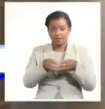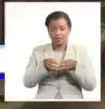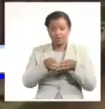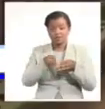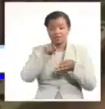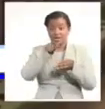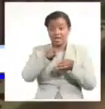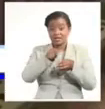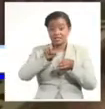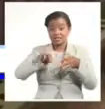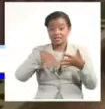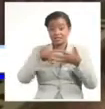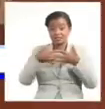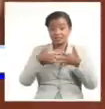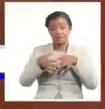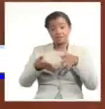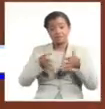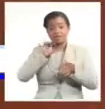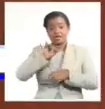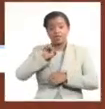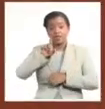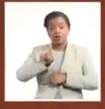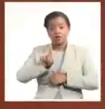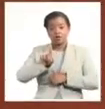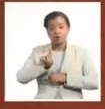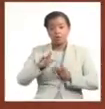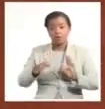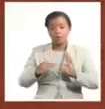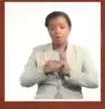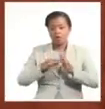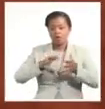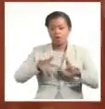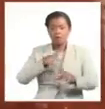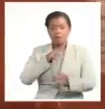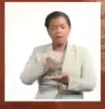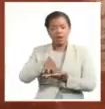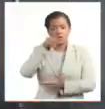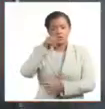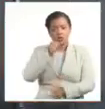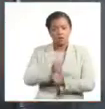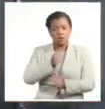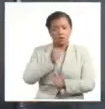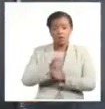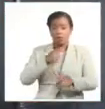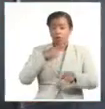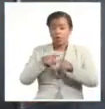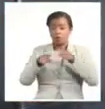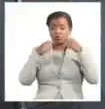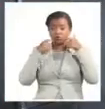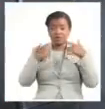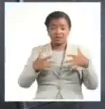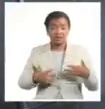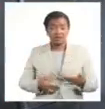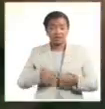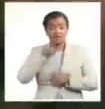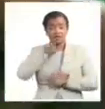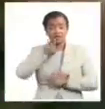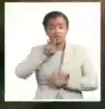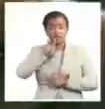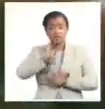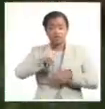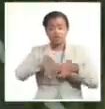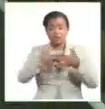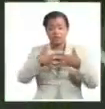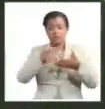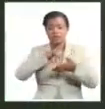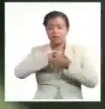generan más de 71,000 puestos de trabajo. Otro elemento importante es que unas 125 MIPIMES corresponden a